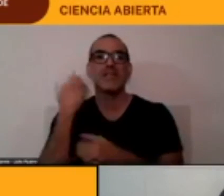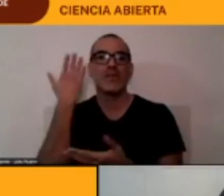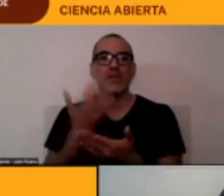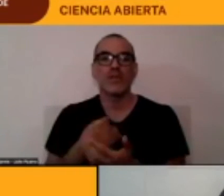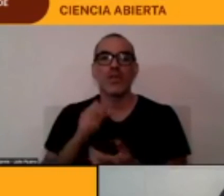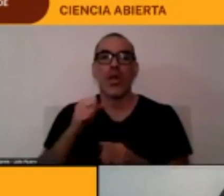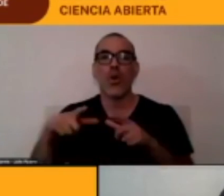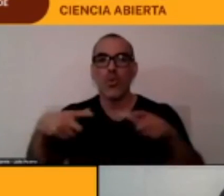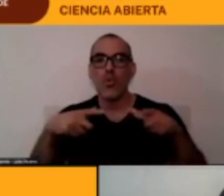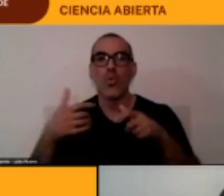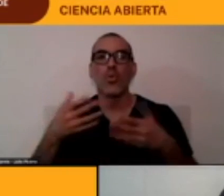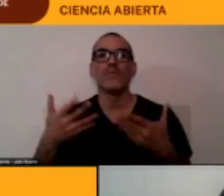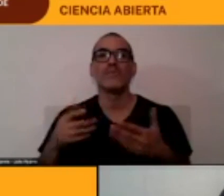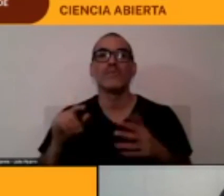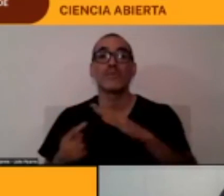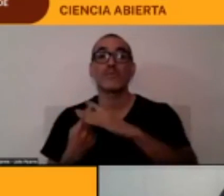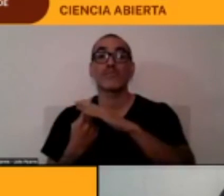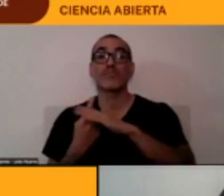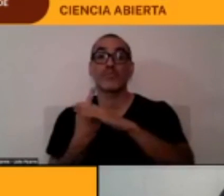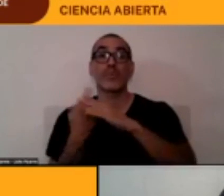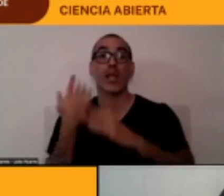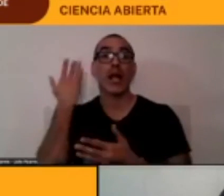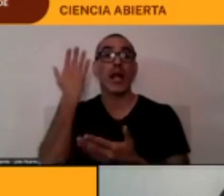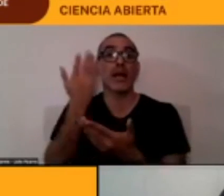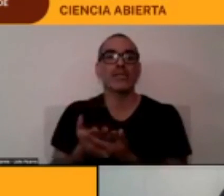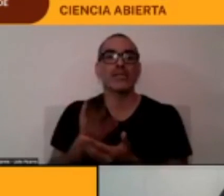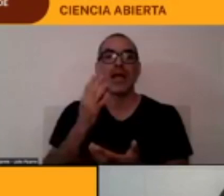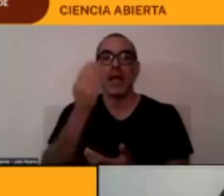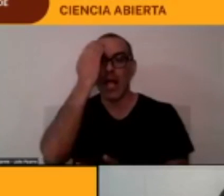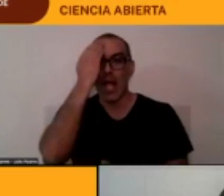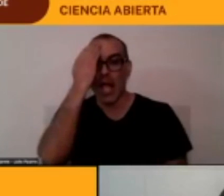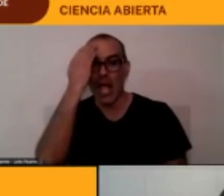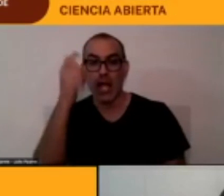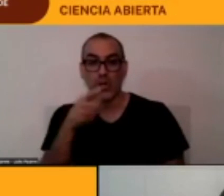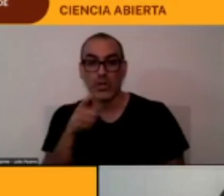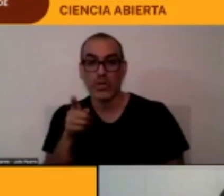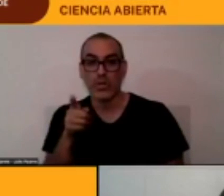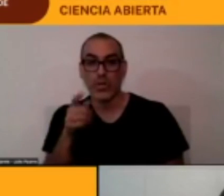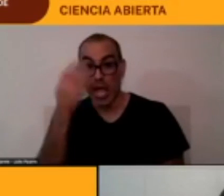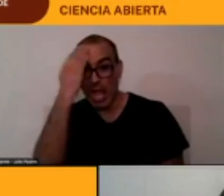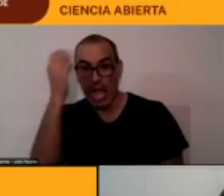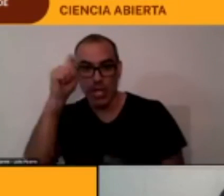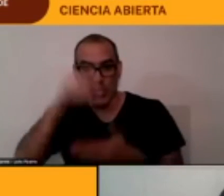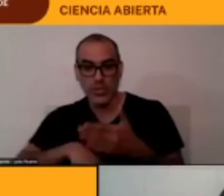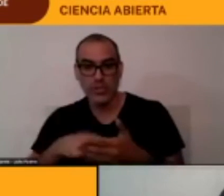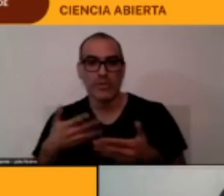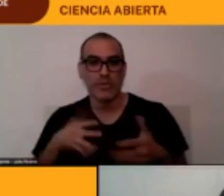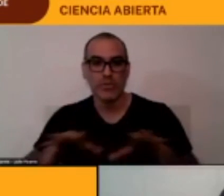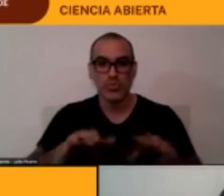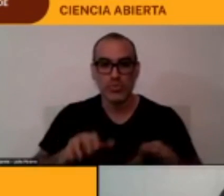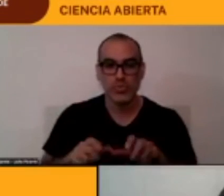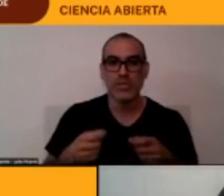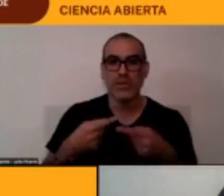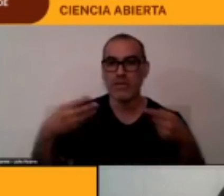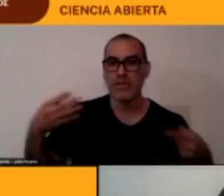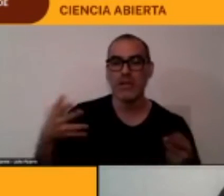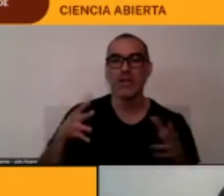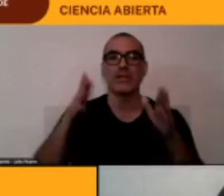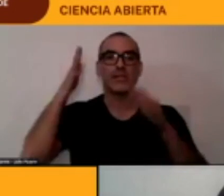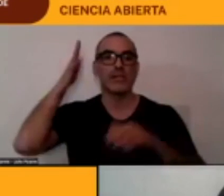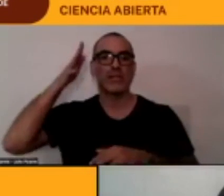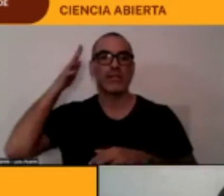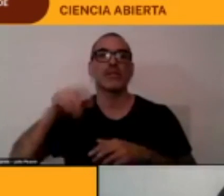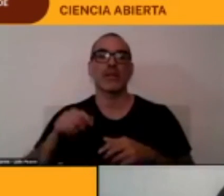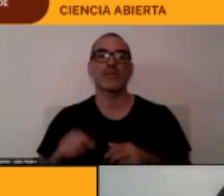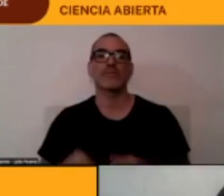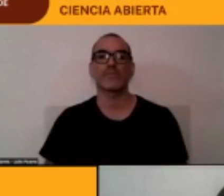su fundación durante este mes de agosto se van a estar realizando actividades en ese sentido y les cuento también que la Universidad de Atacama